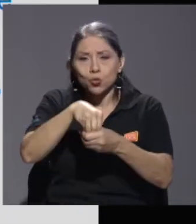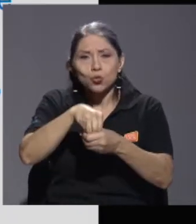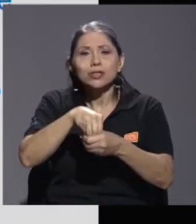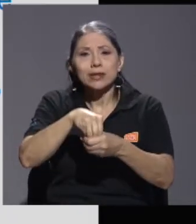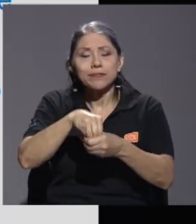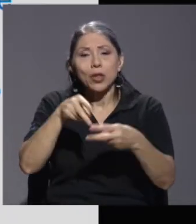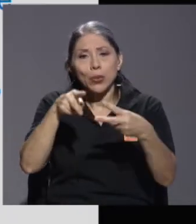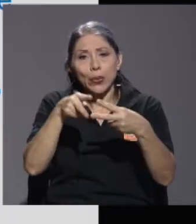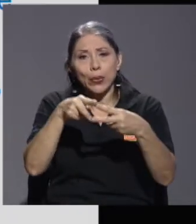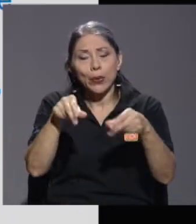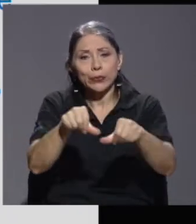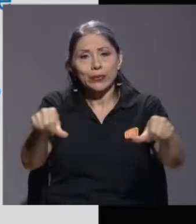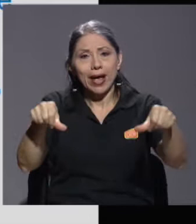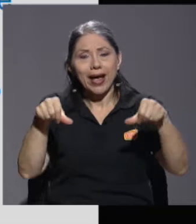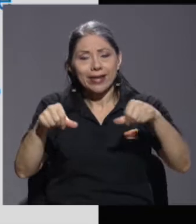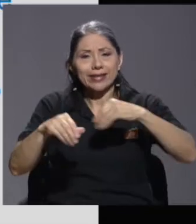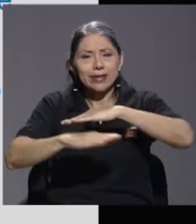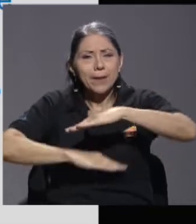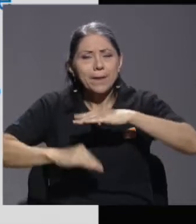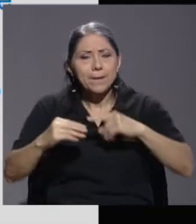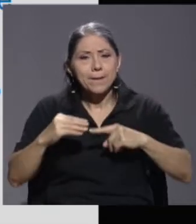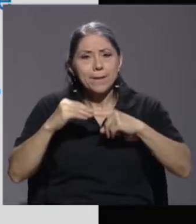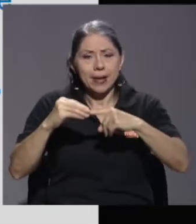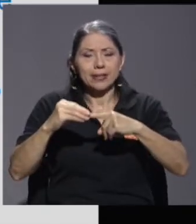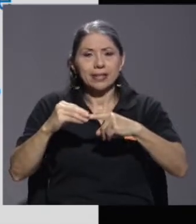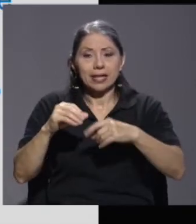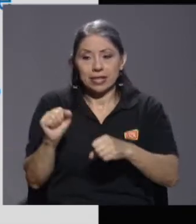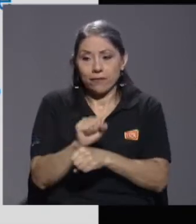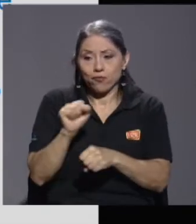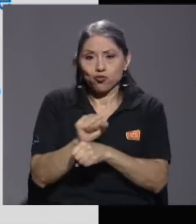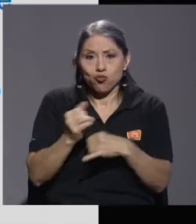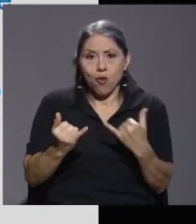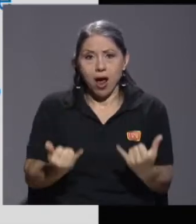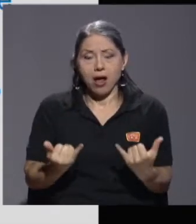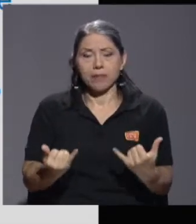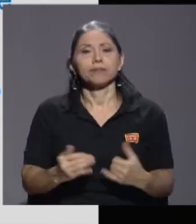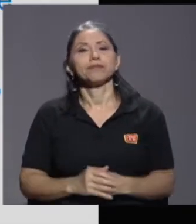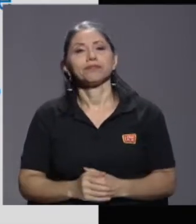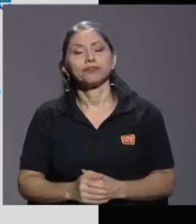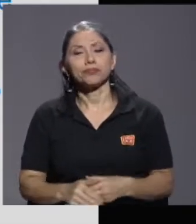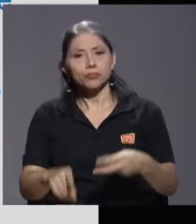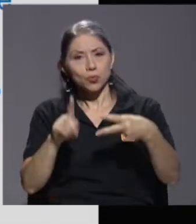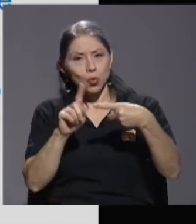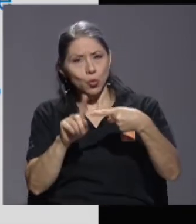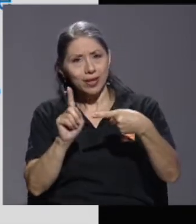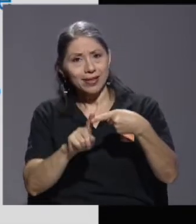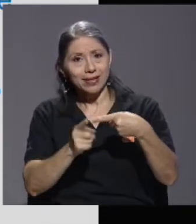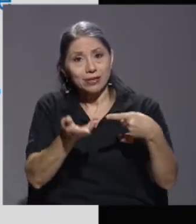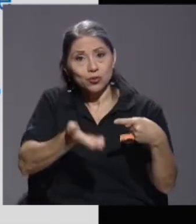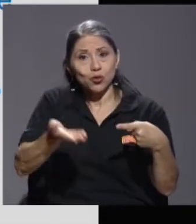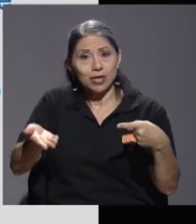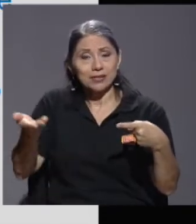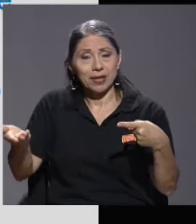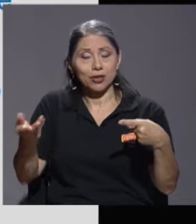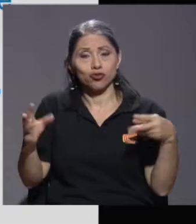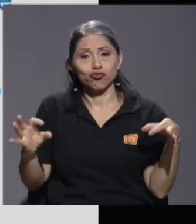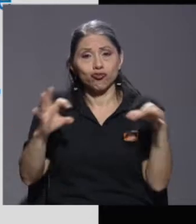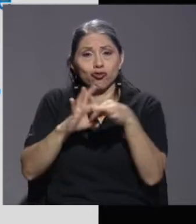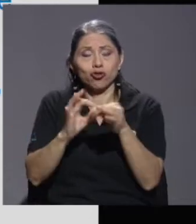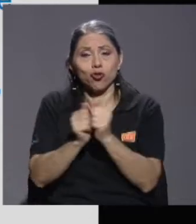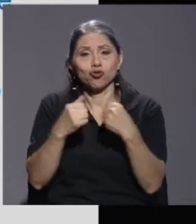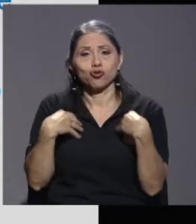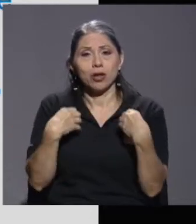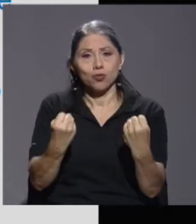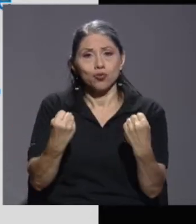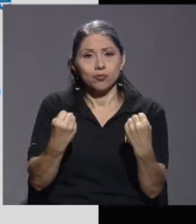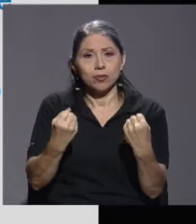dos áreas básicas del funcionamiento actualmente, ¿verdad? Una de ellas son los aspectos sanitarios que nos llevan